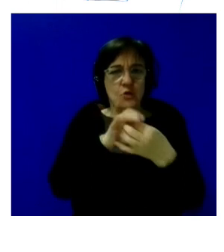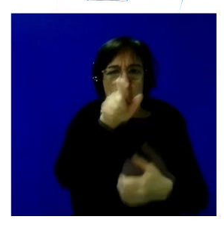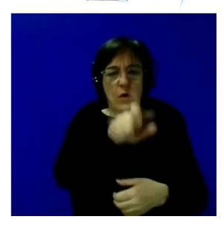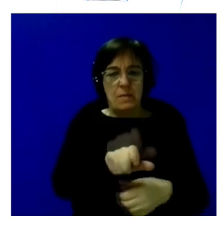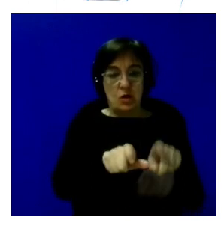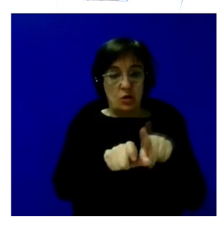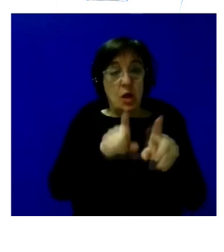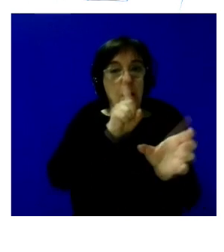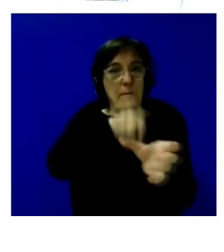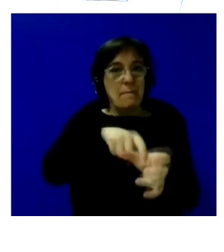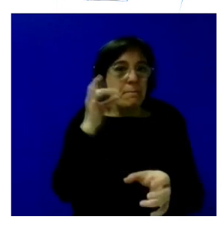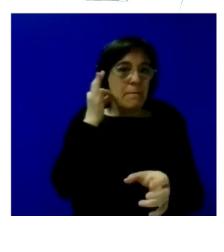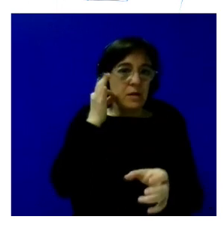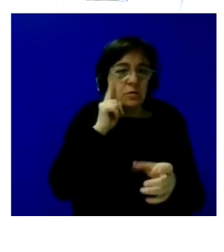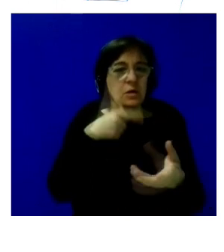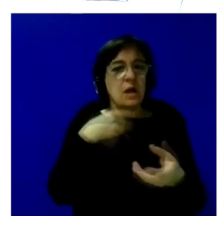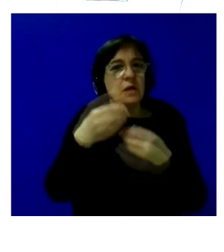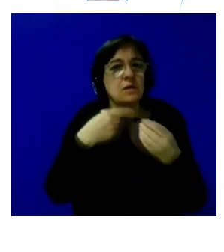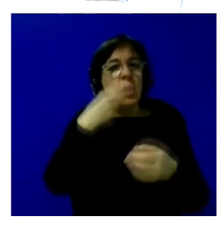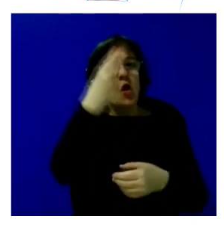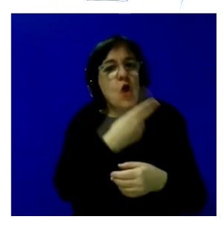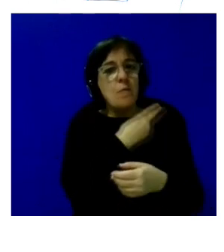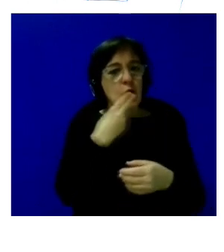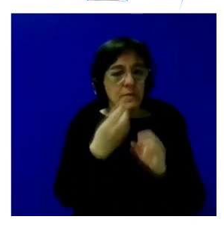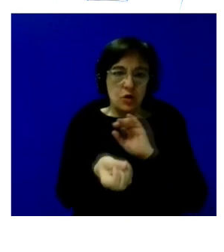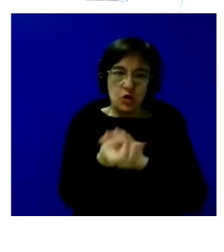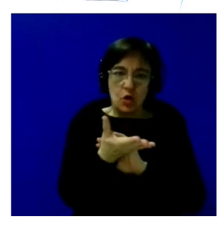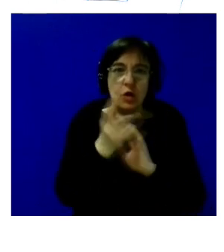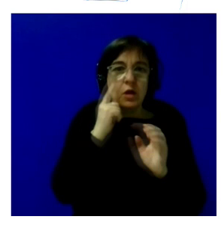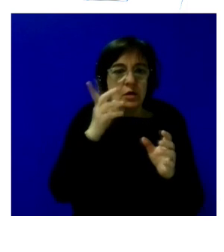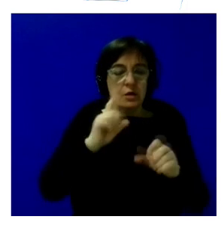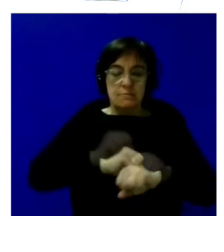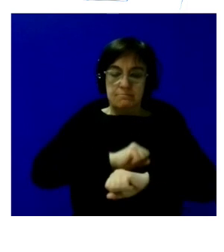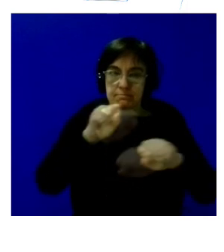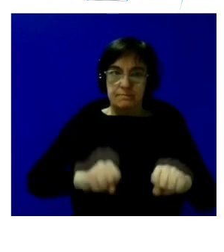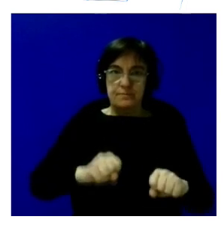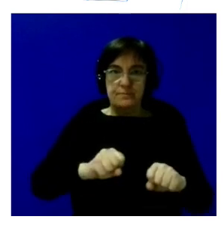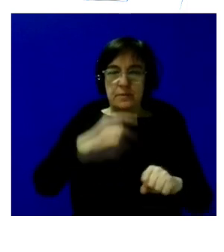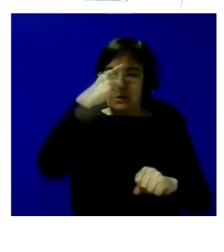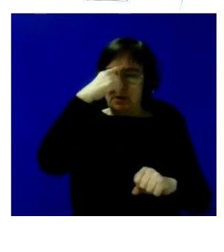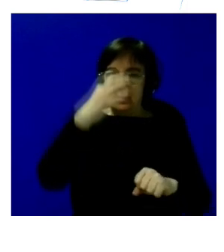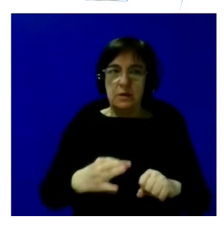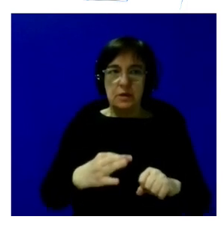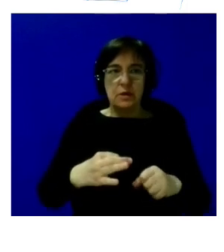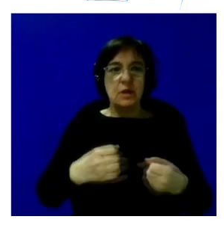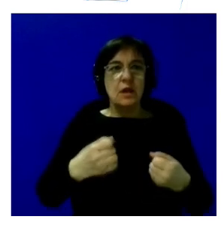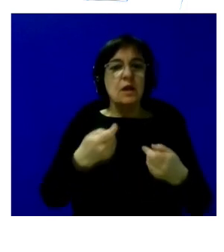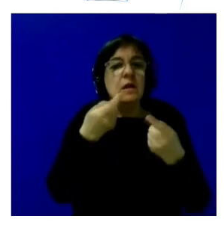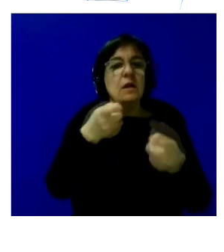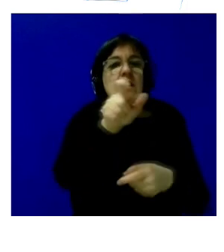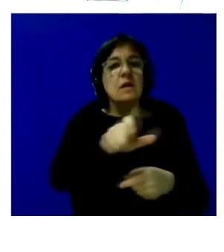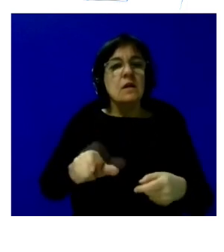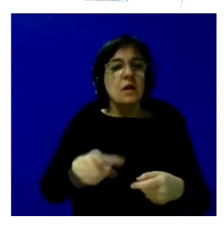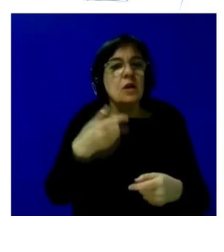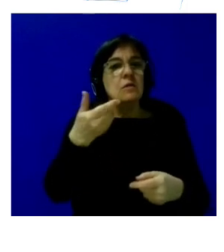con la participante que generaba un compromiso que se asentaba sobre todo en la creencia de las potencialidades y de las capacidades